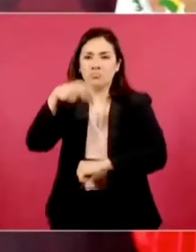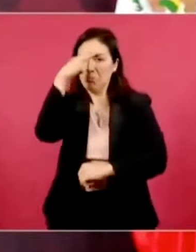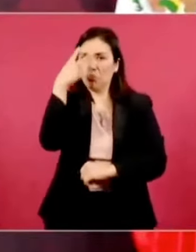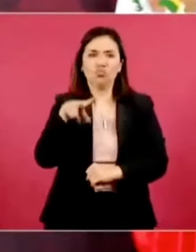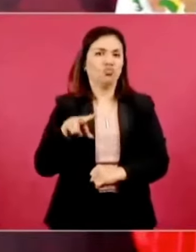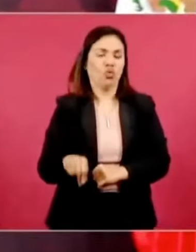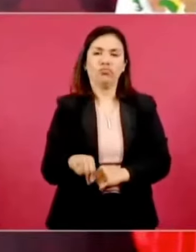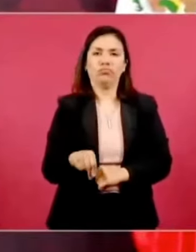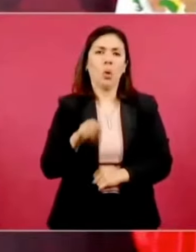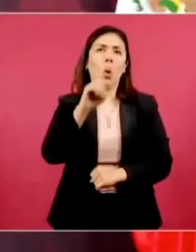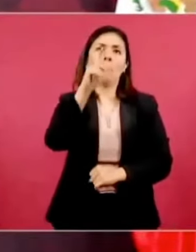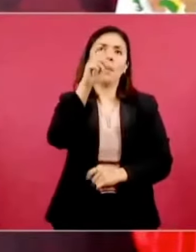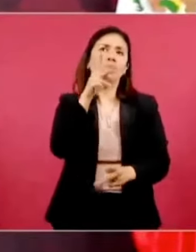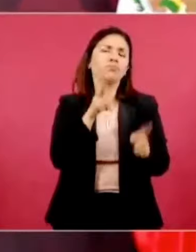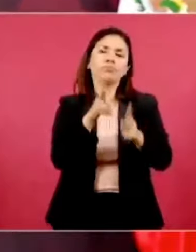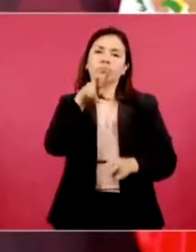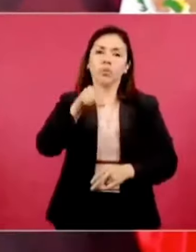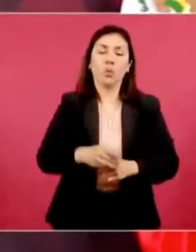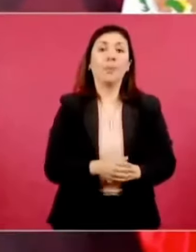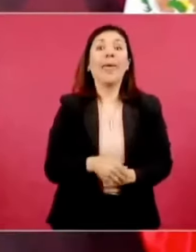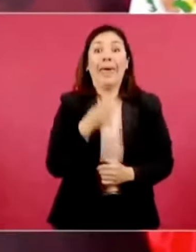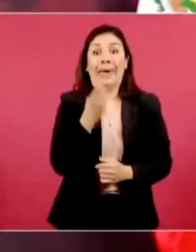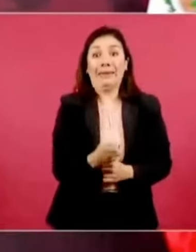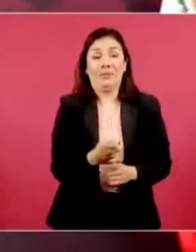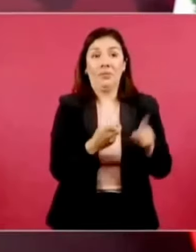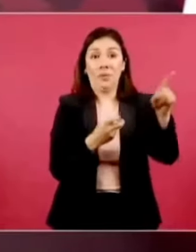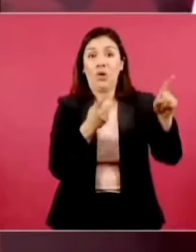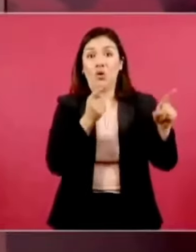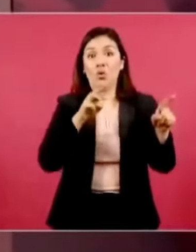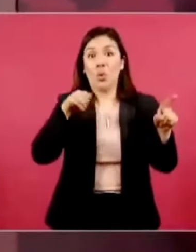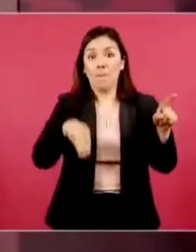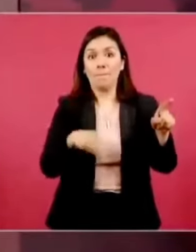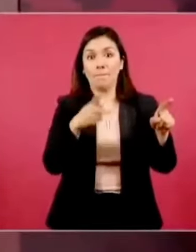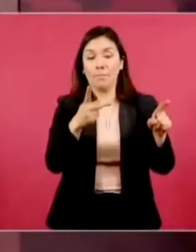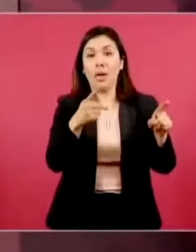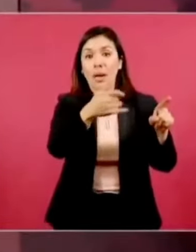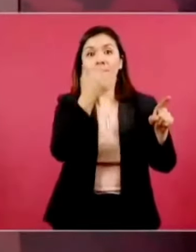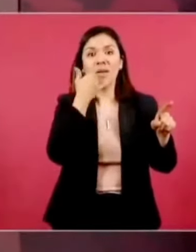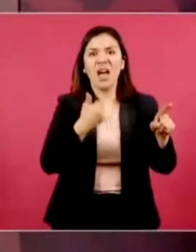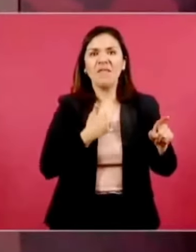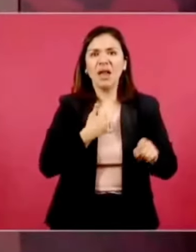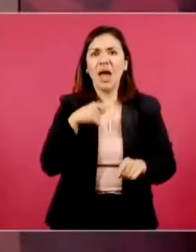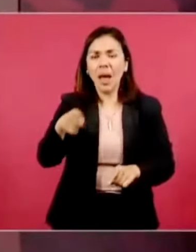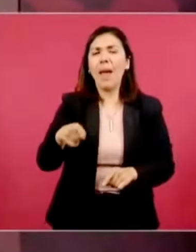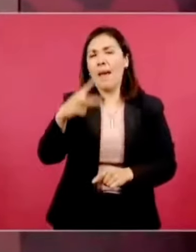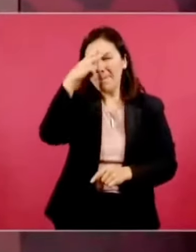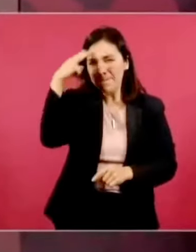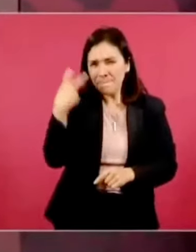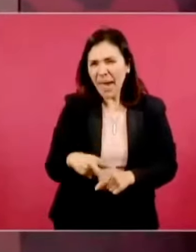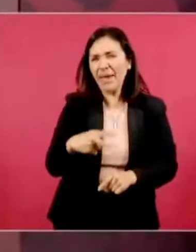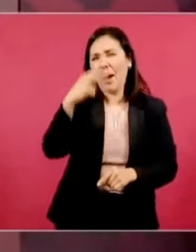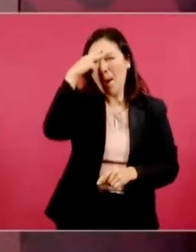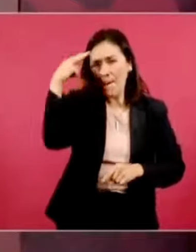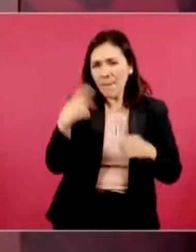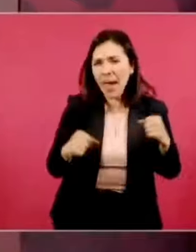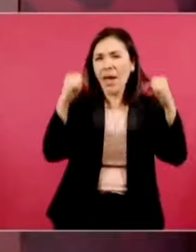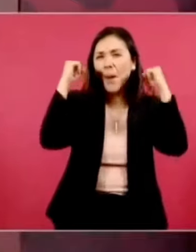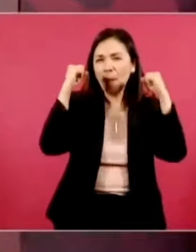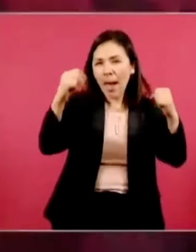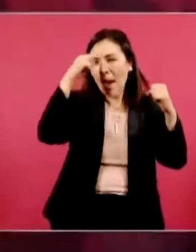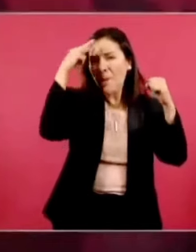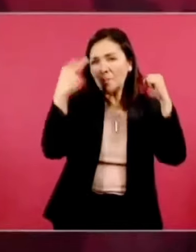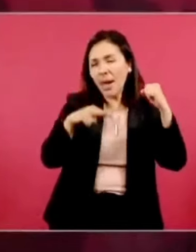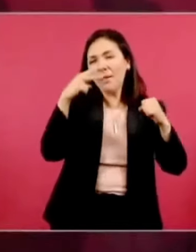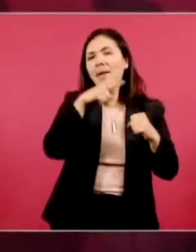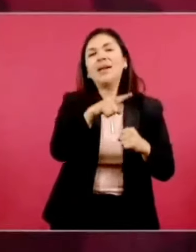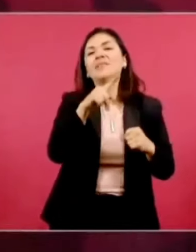en la OPEP. Entonces, él me habla y me empieza a decir, México, México, México. Pues eso es lo único